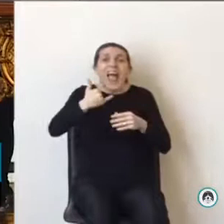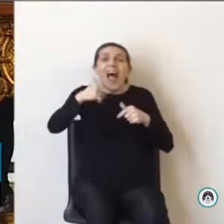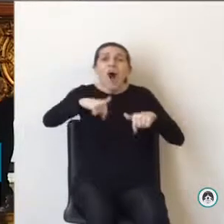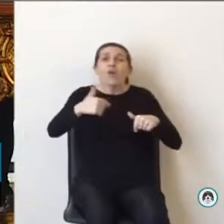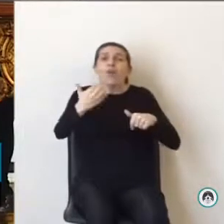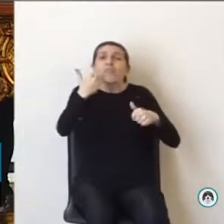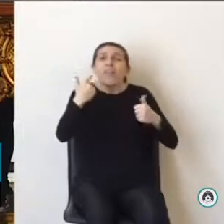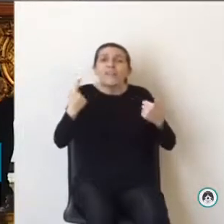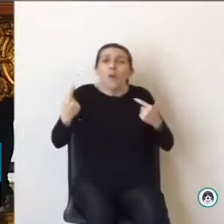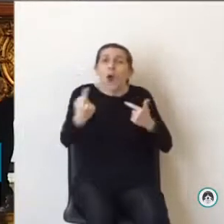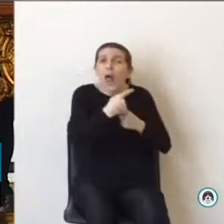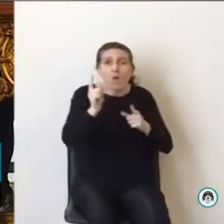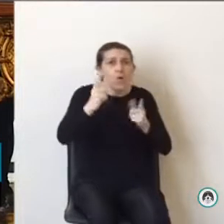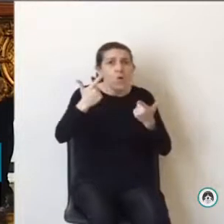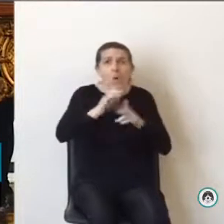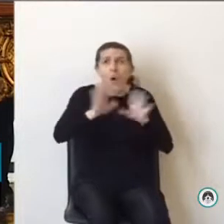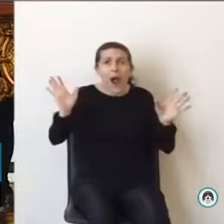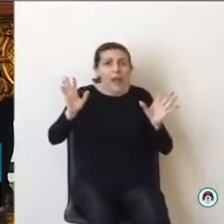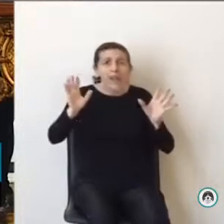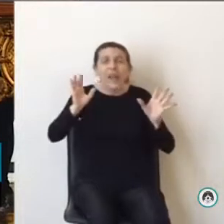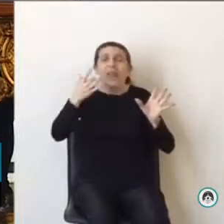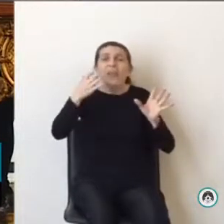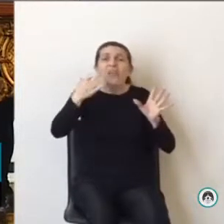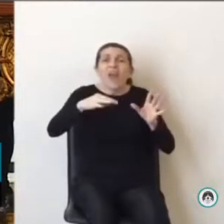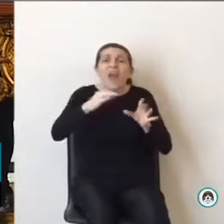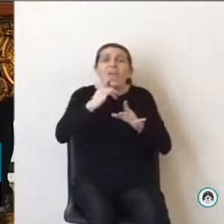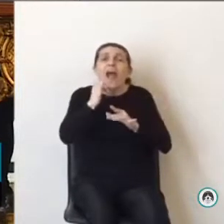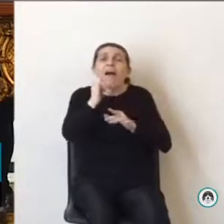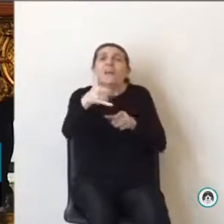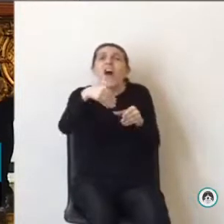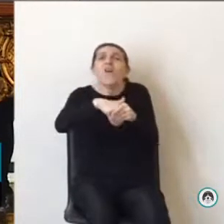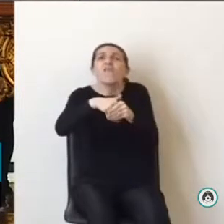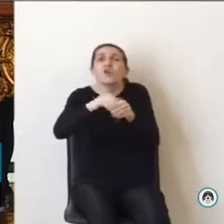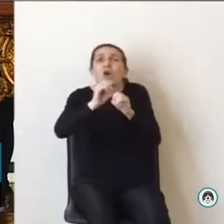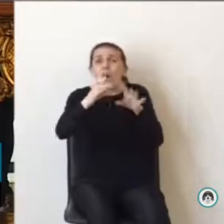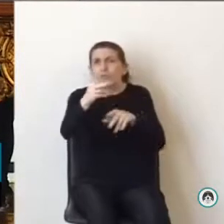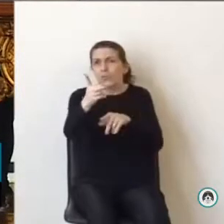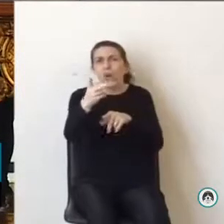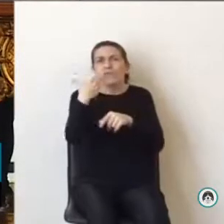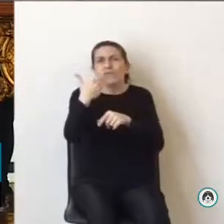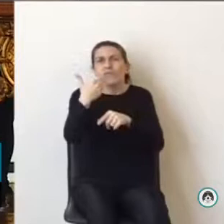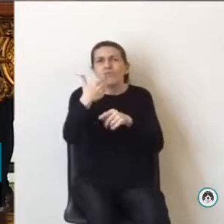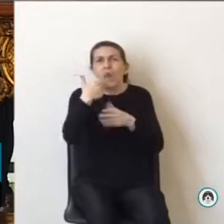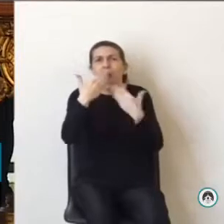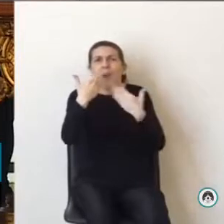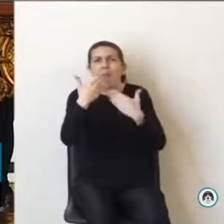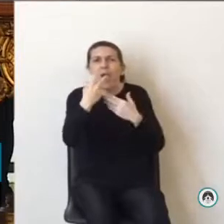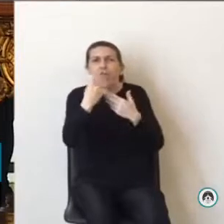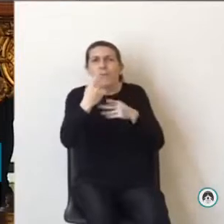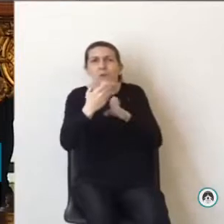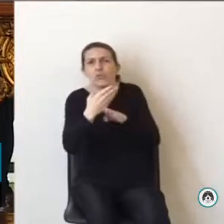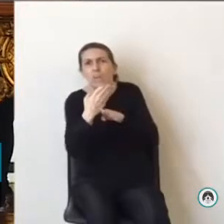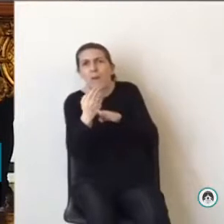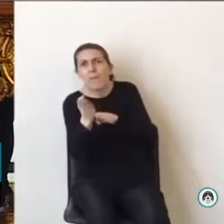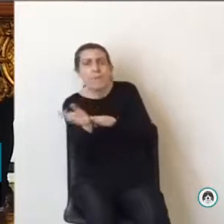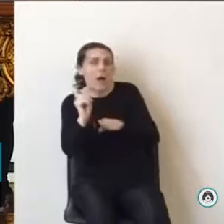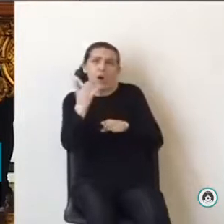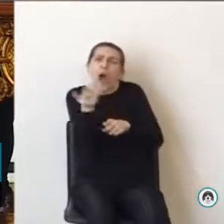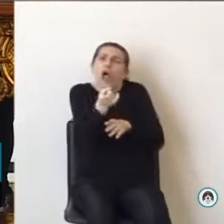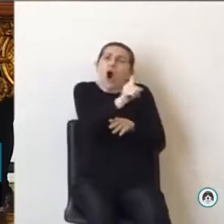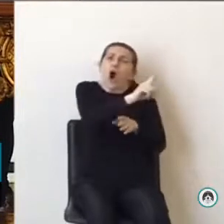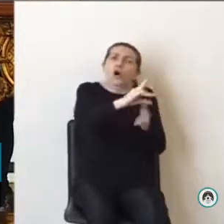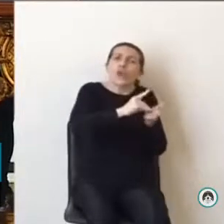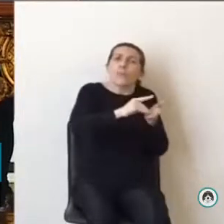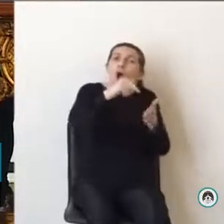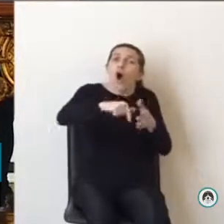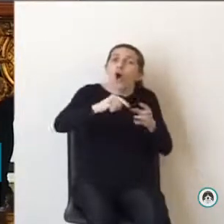discusión, está quedando el voto, ya lo estaba hablando más de dos minutos, y lo que le pido es, hay otros diputados, tenemos una